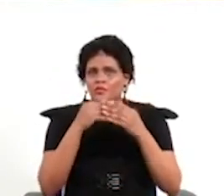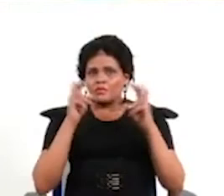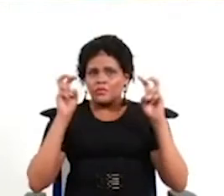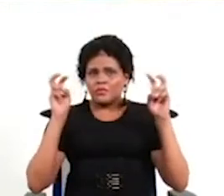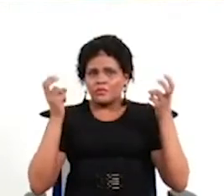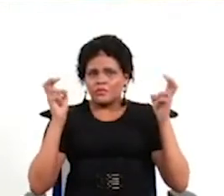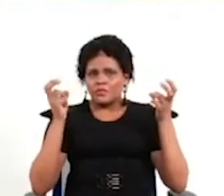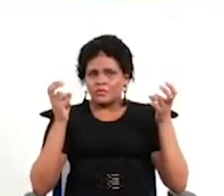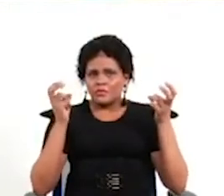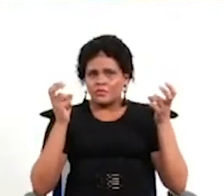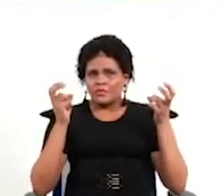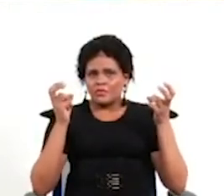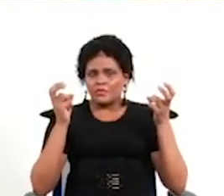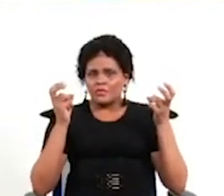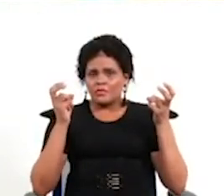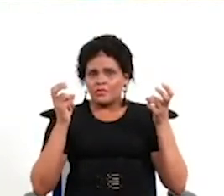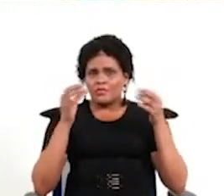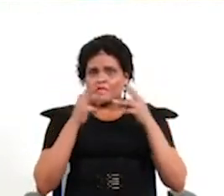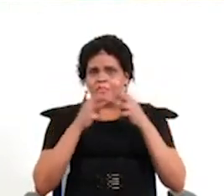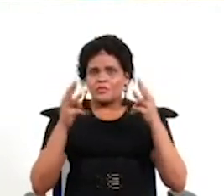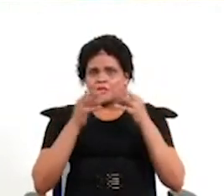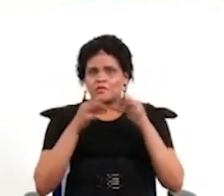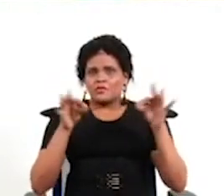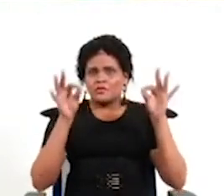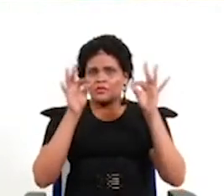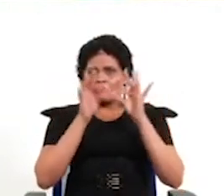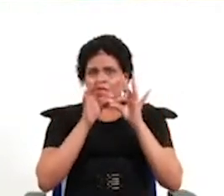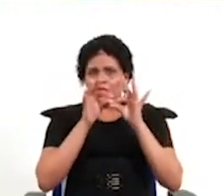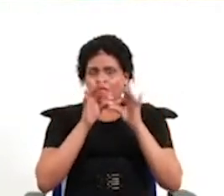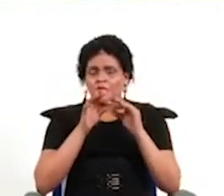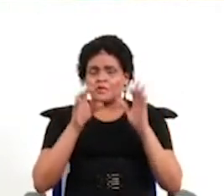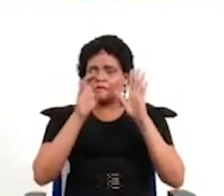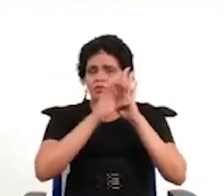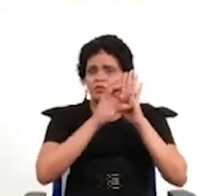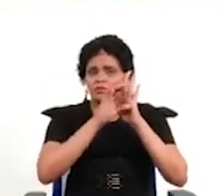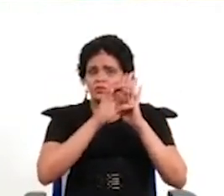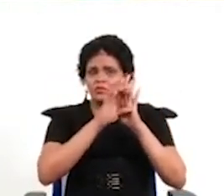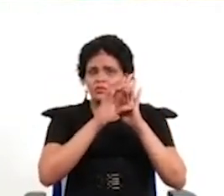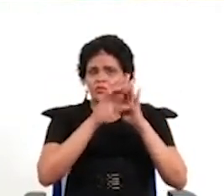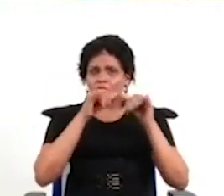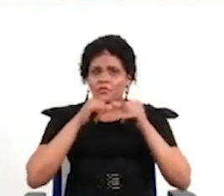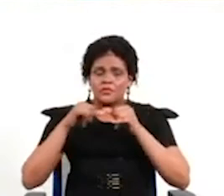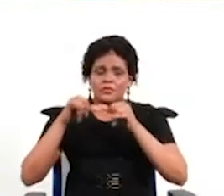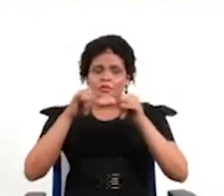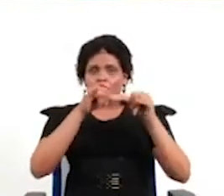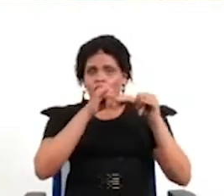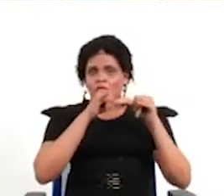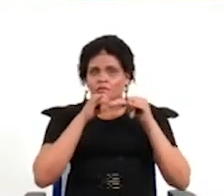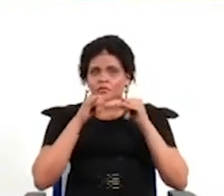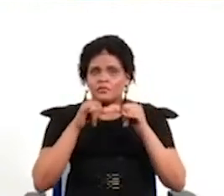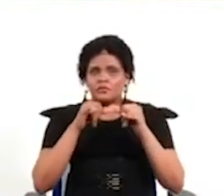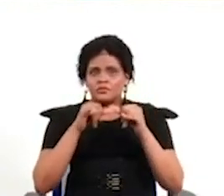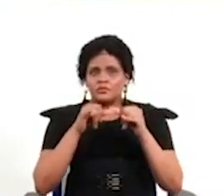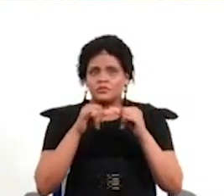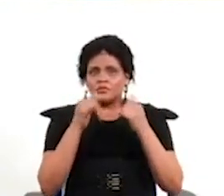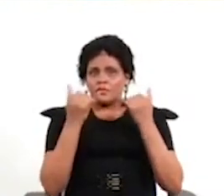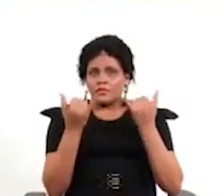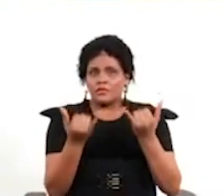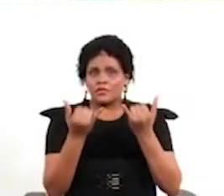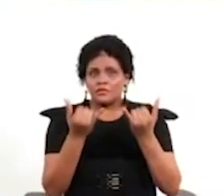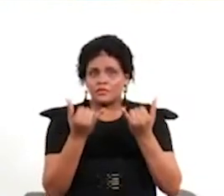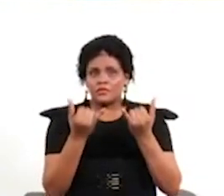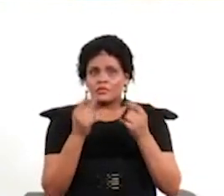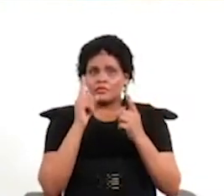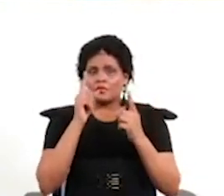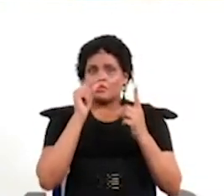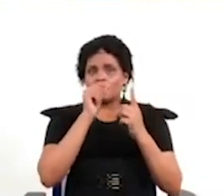complejo y además innecesario o sea si tomamos una constitución de 150 o 200 sería innecesario ahora el punto